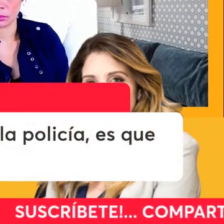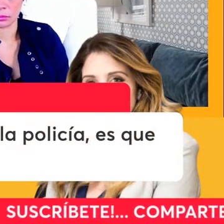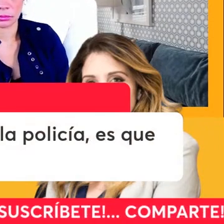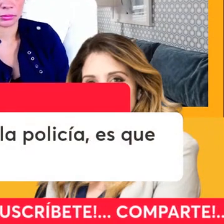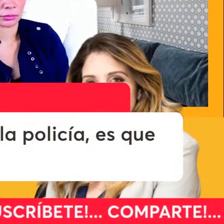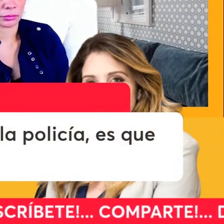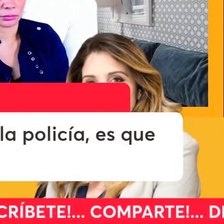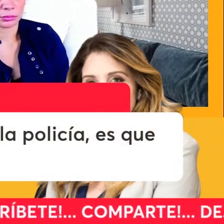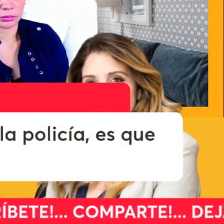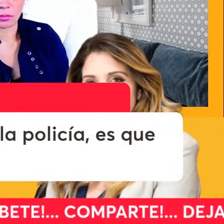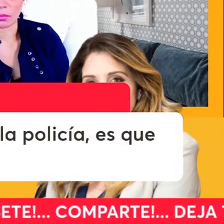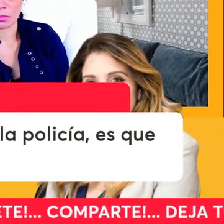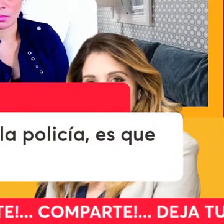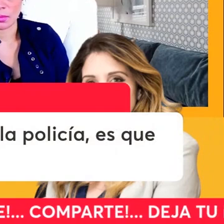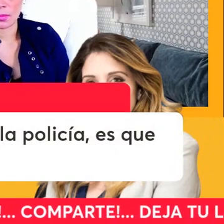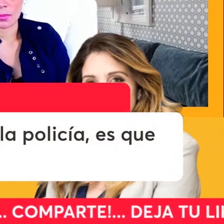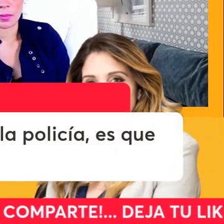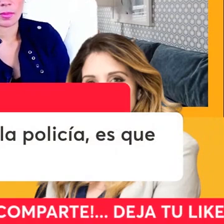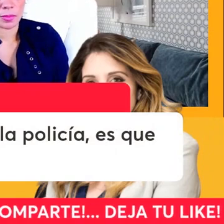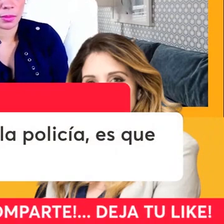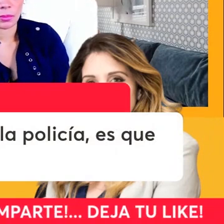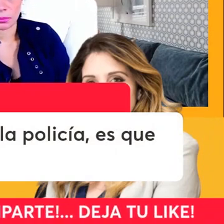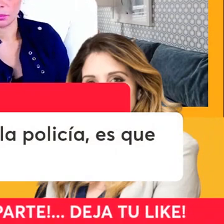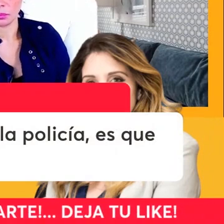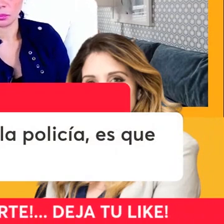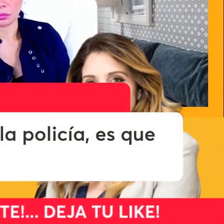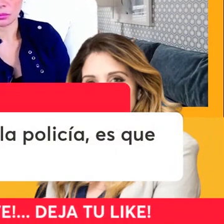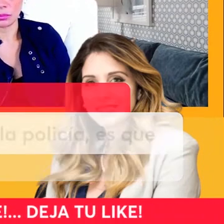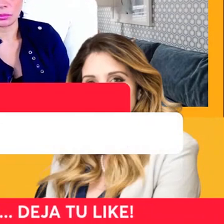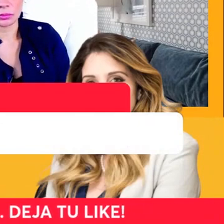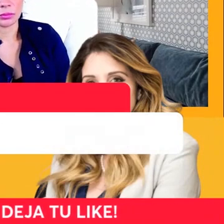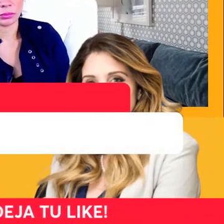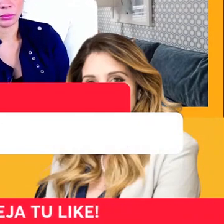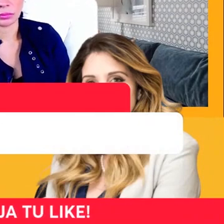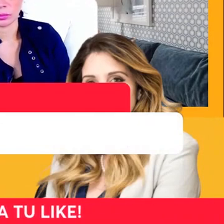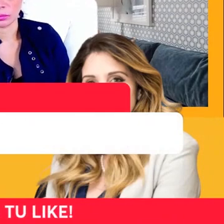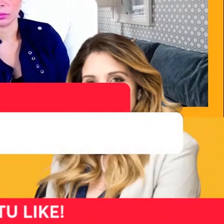llegue a la Asamblea Nacional a alguien abusado por la policía.